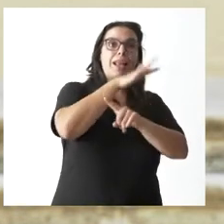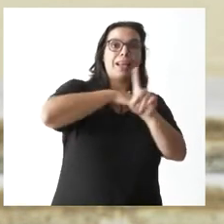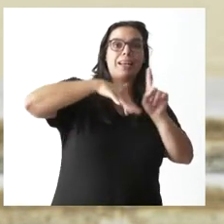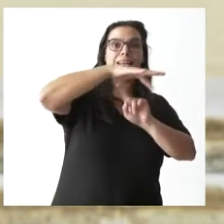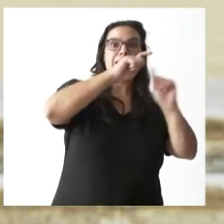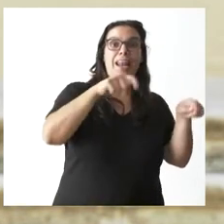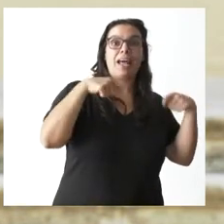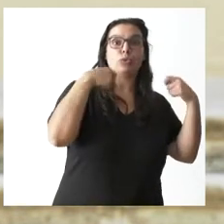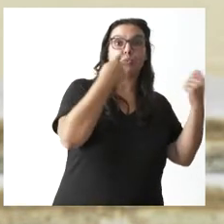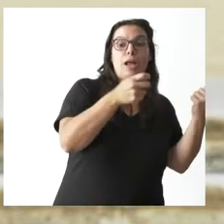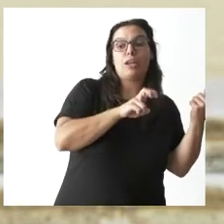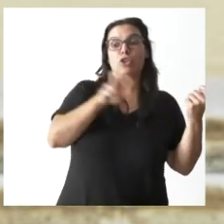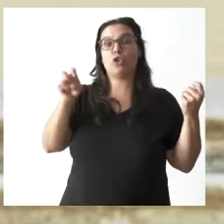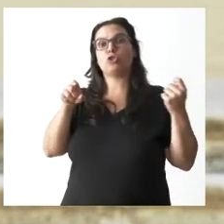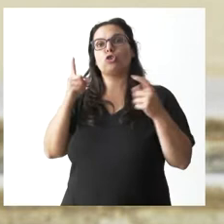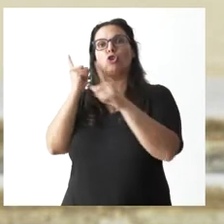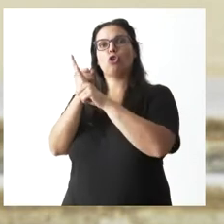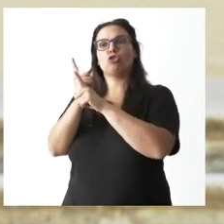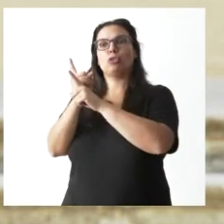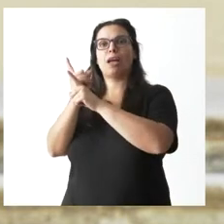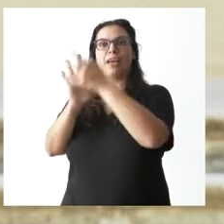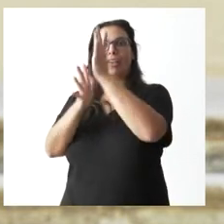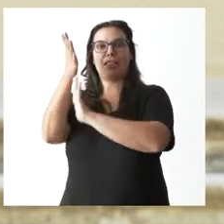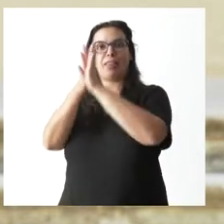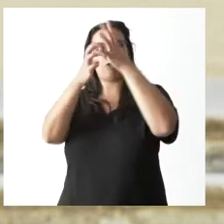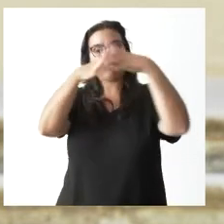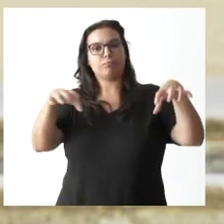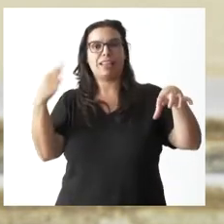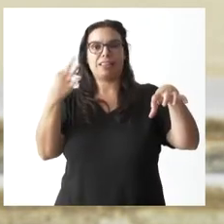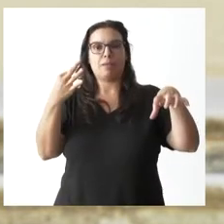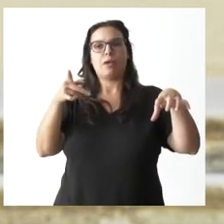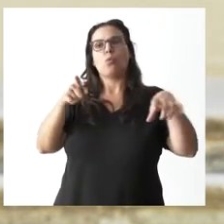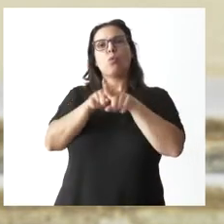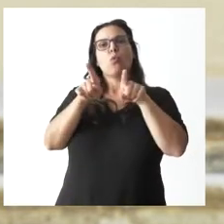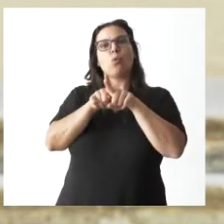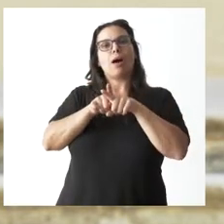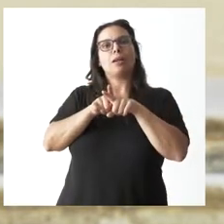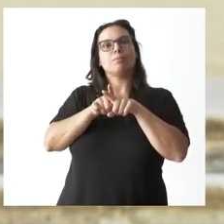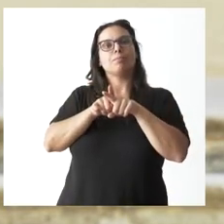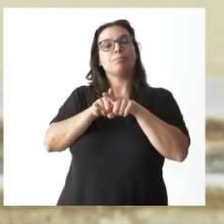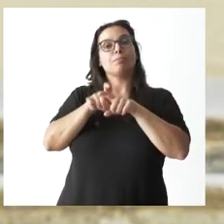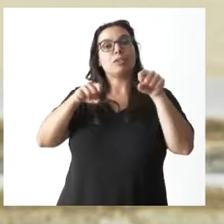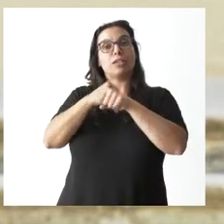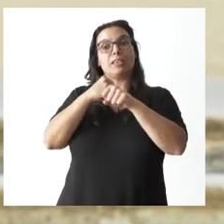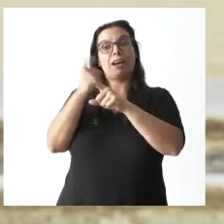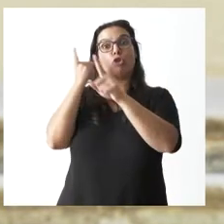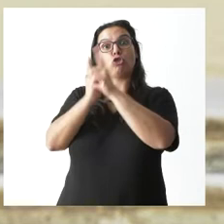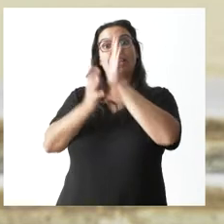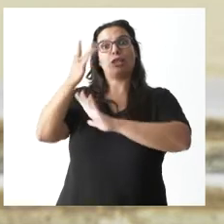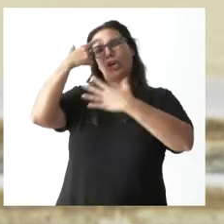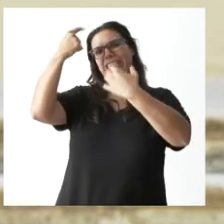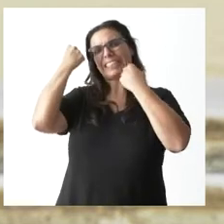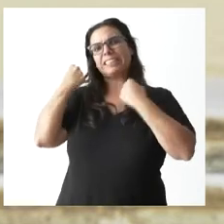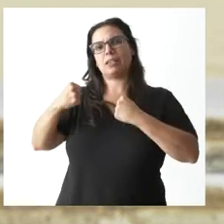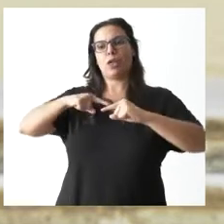y quienes trabajan en la lucha contra incendios, porque tiene que haber una especialización en quienes se dedican a la lucha contra incendios, en la